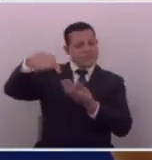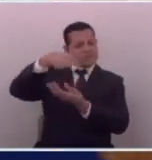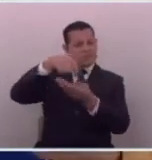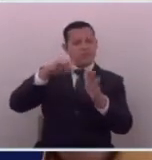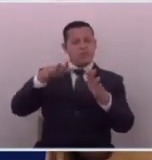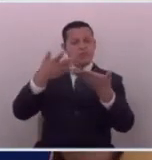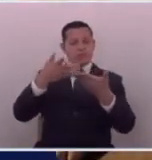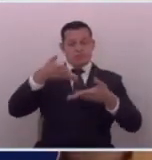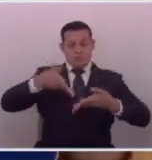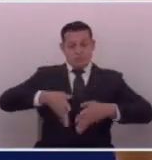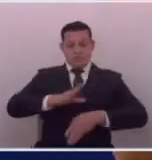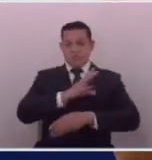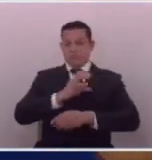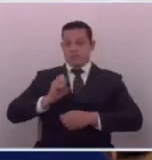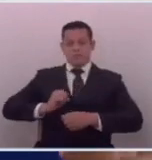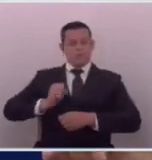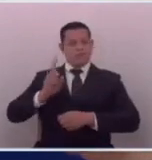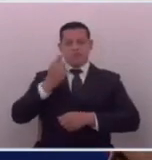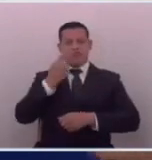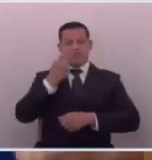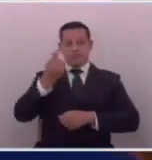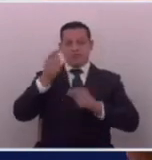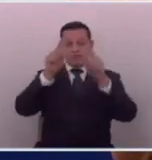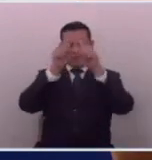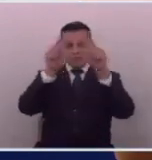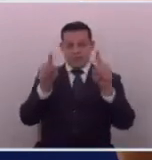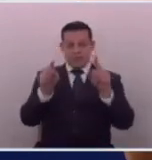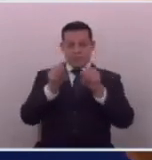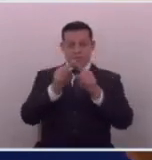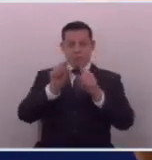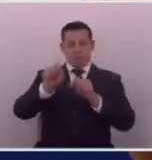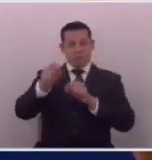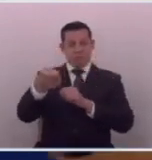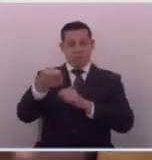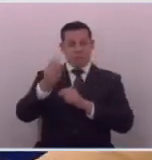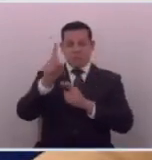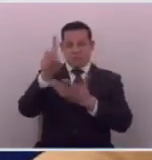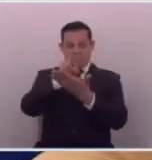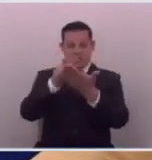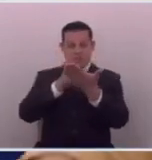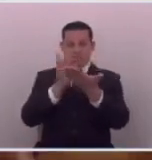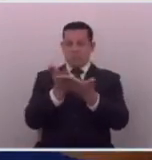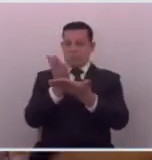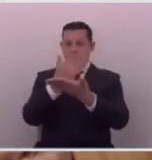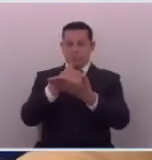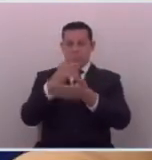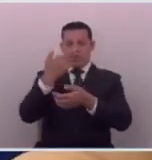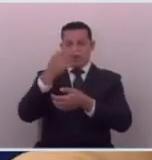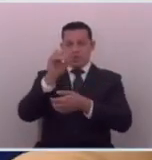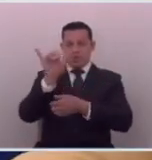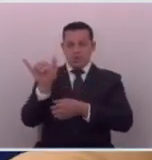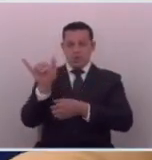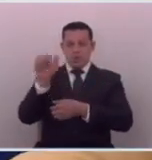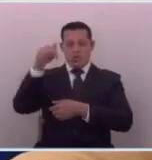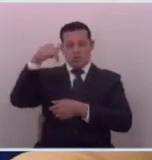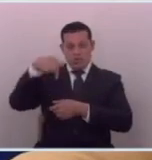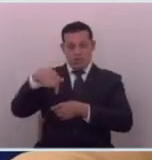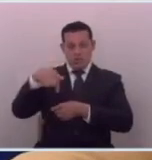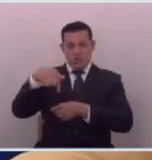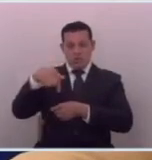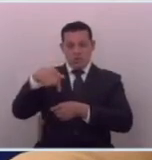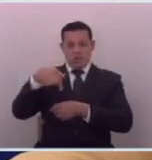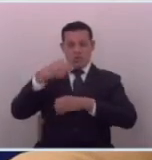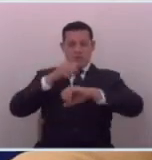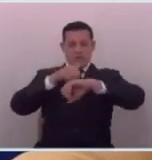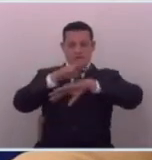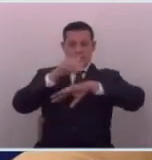los salvadoreños ya no ven esos canales por eso los salvadoreños ya no leen eso el diario de hoy ahora está